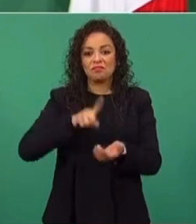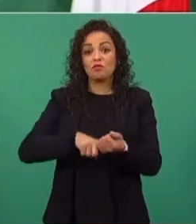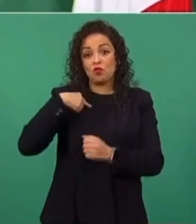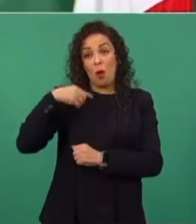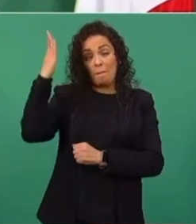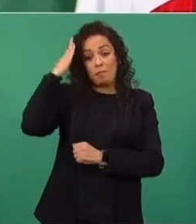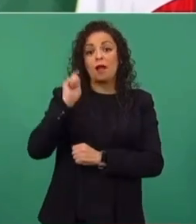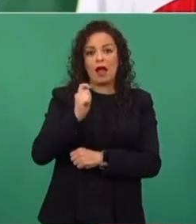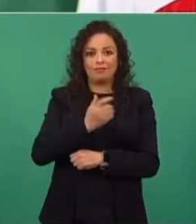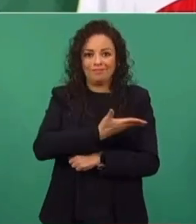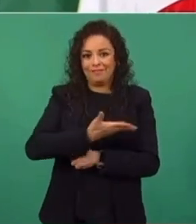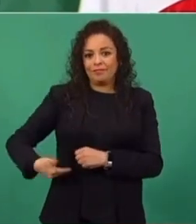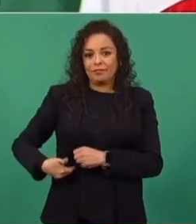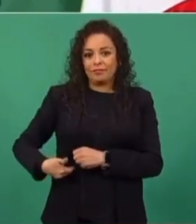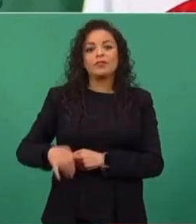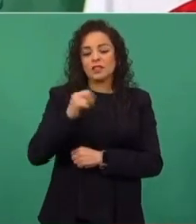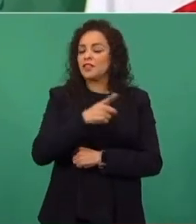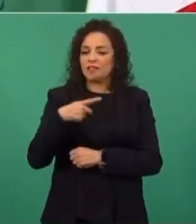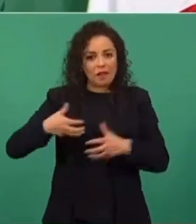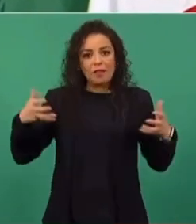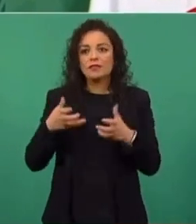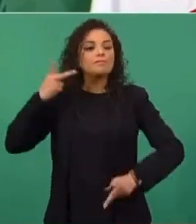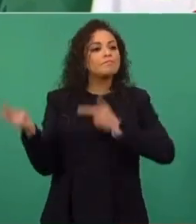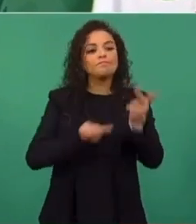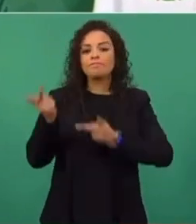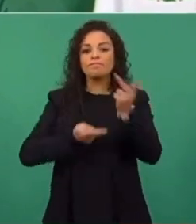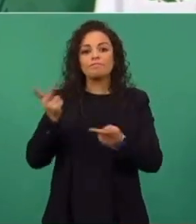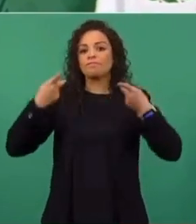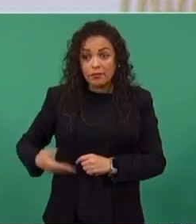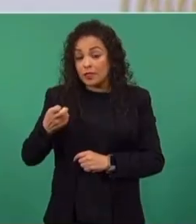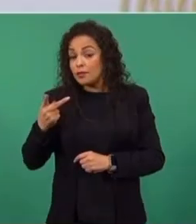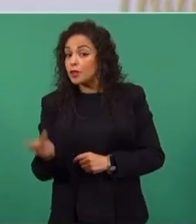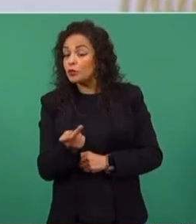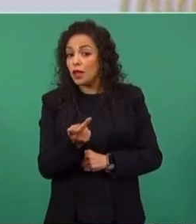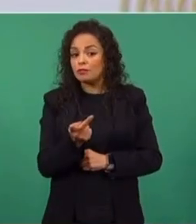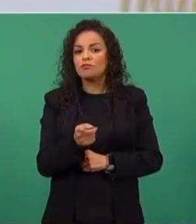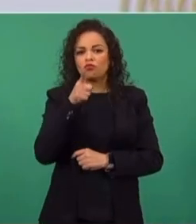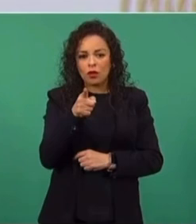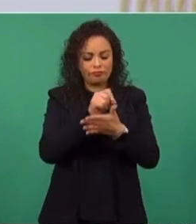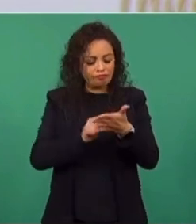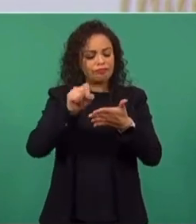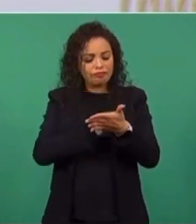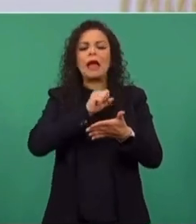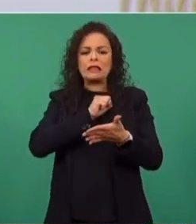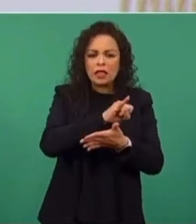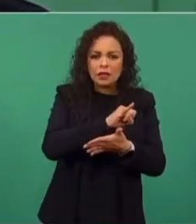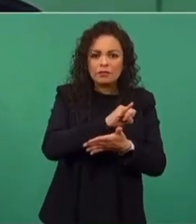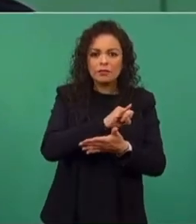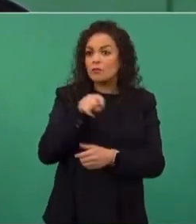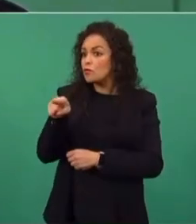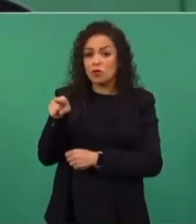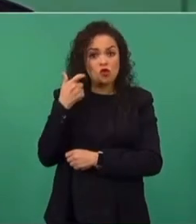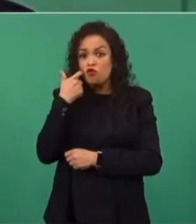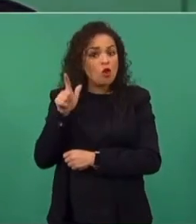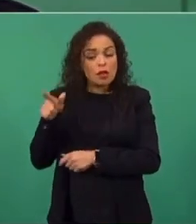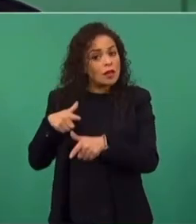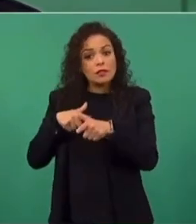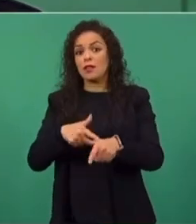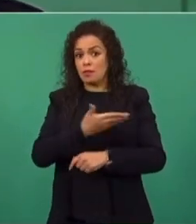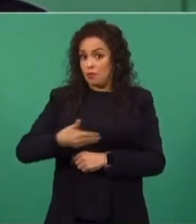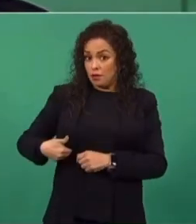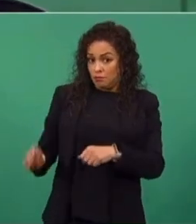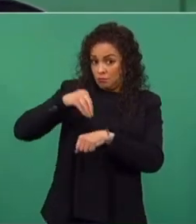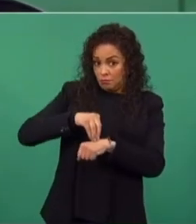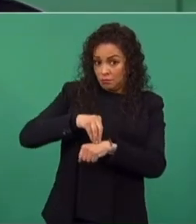titular del Ejecutivo, es que se lleve a cabo la revocación del mandato y convocar a toda la gente a que participe. Sí. ¿No quieres que continúe el presidente en